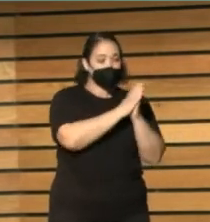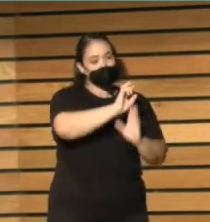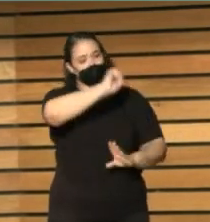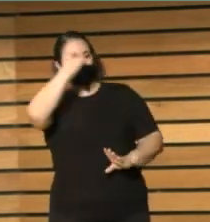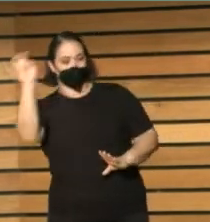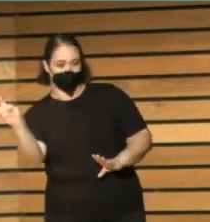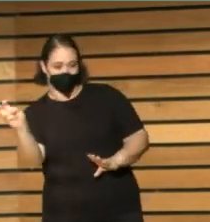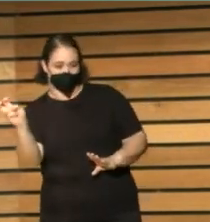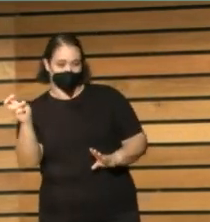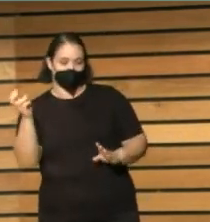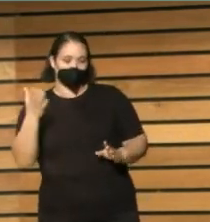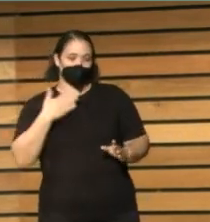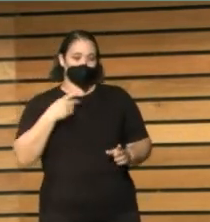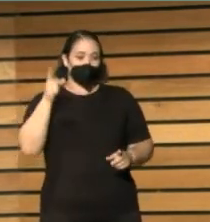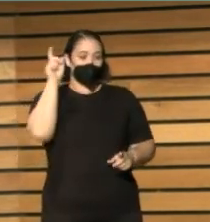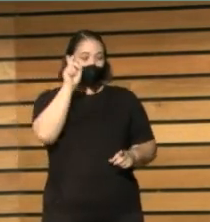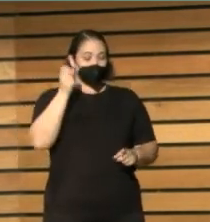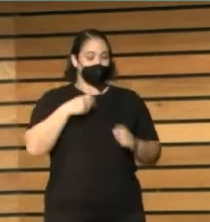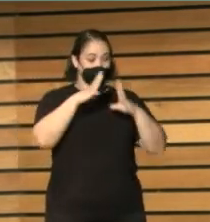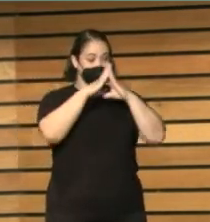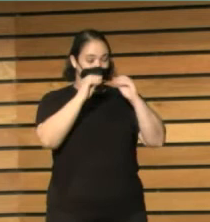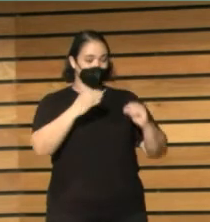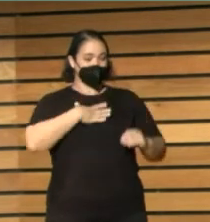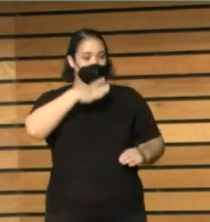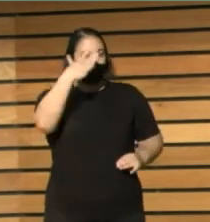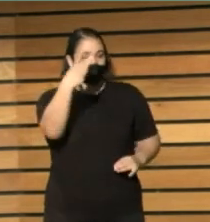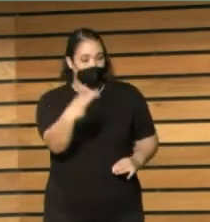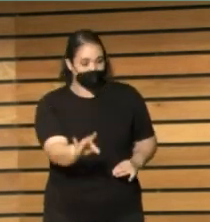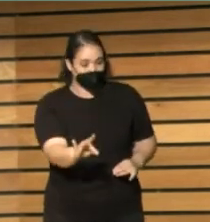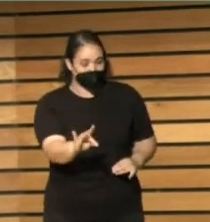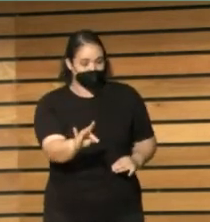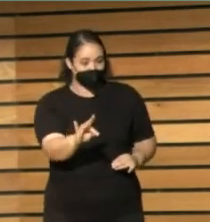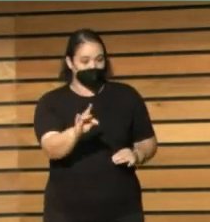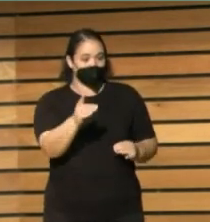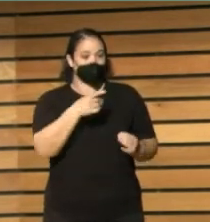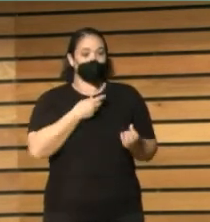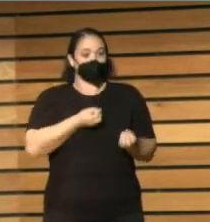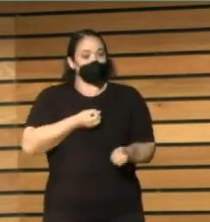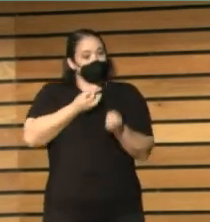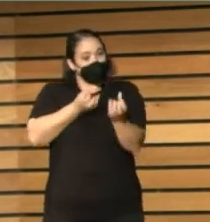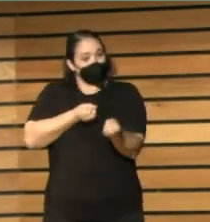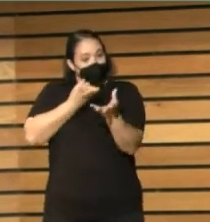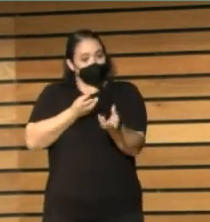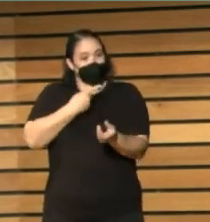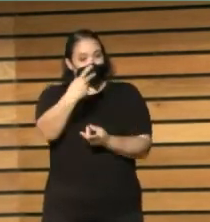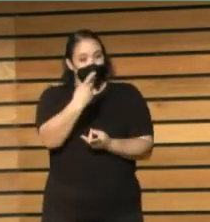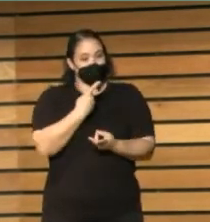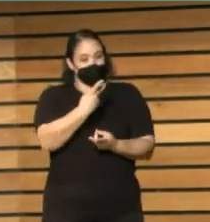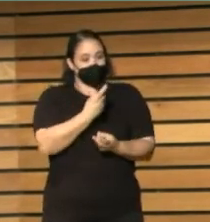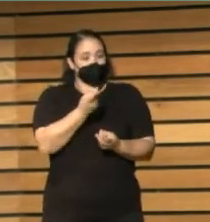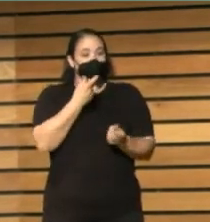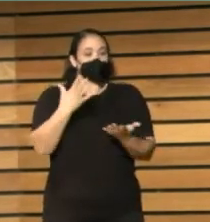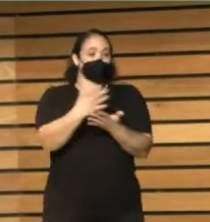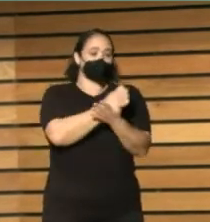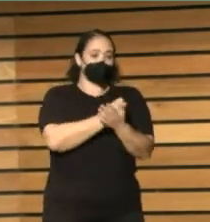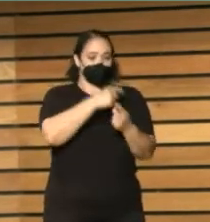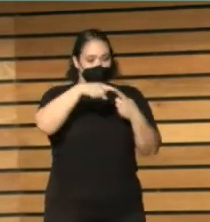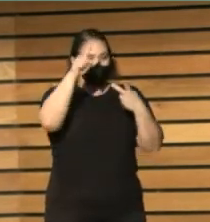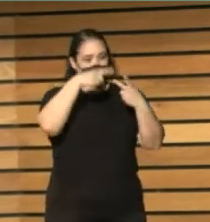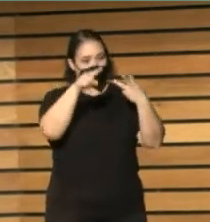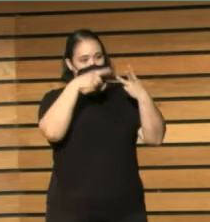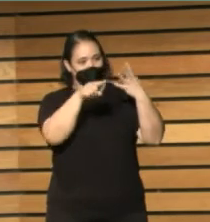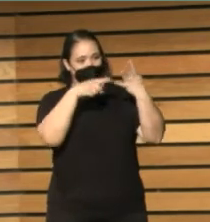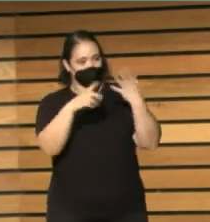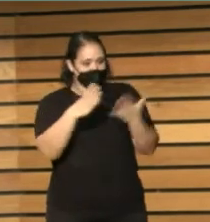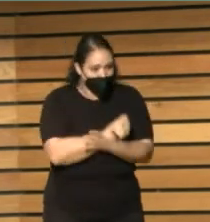sinceramente como profesora de la universidad me veo incapaz de transmitirle al personal todas estas lecciones. No